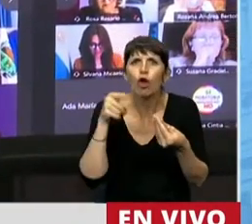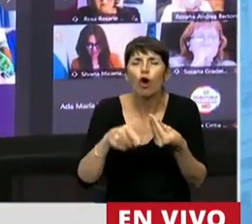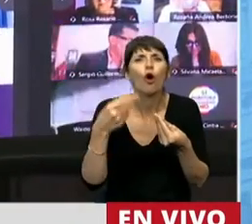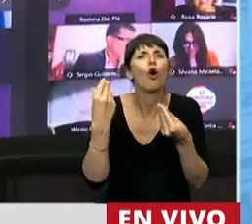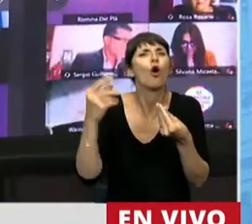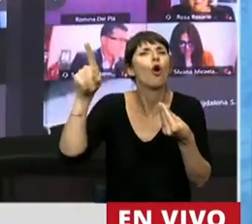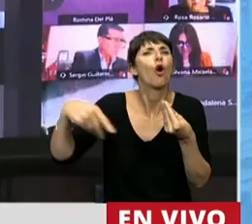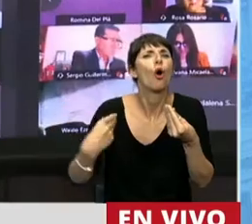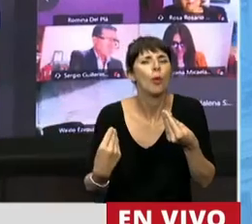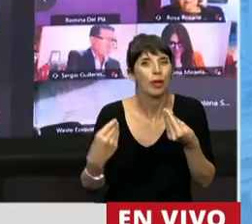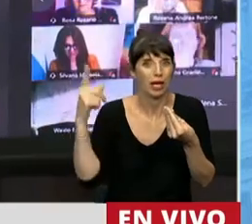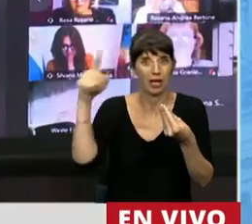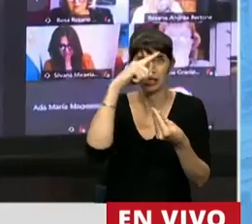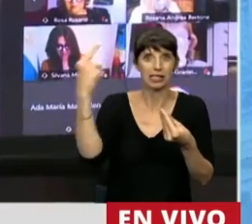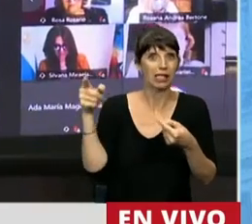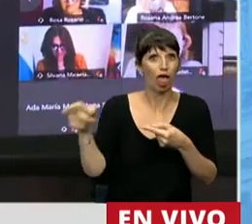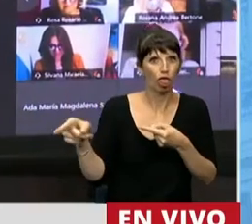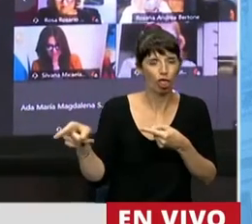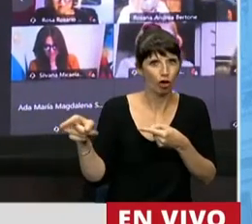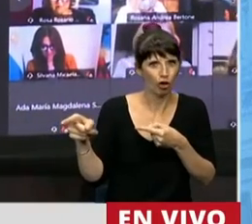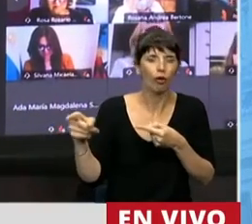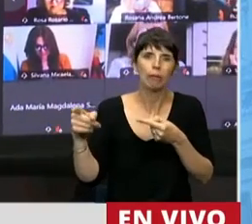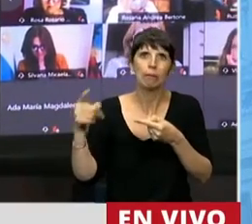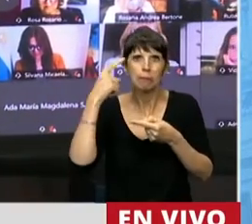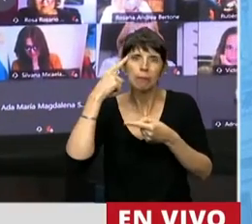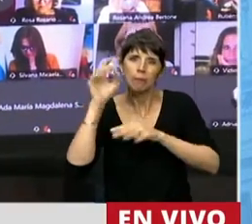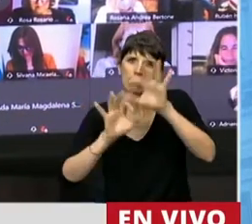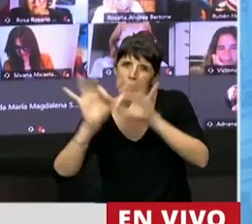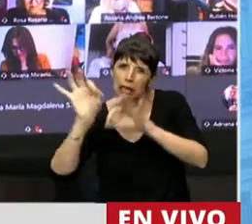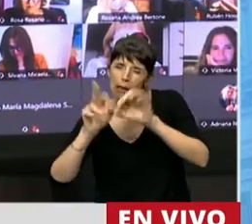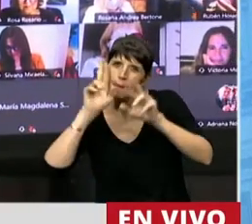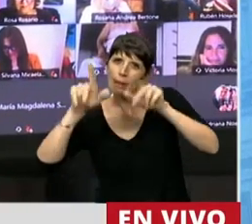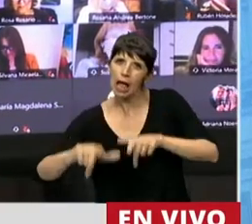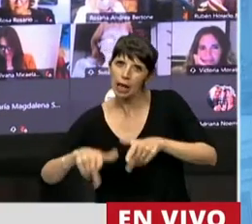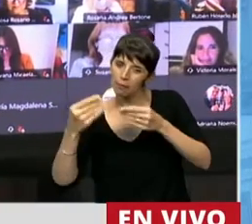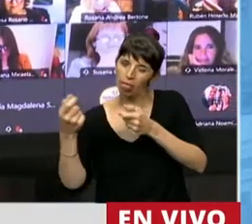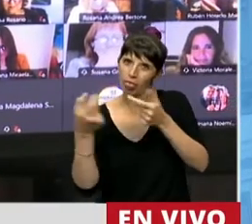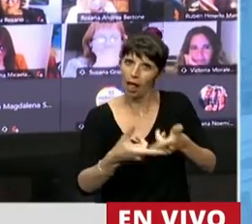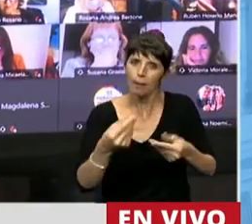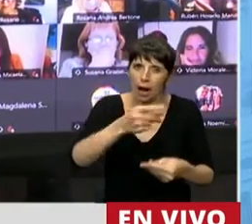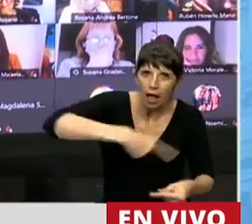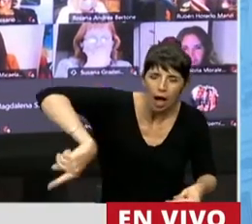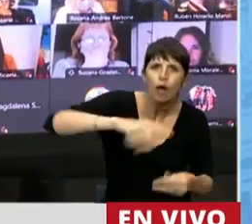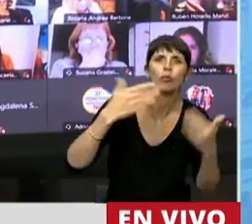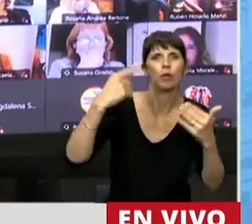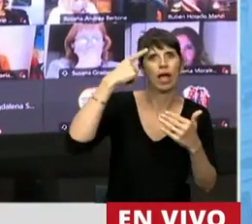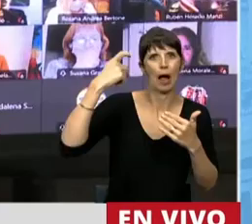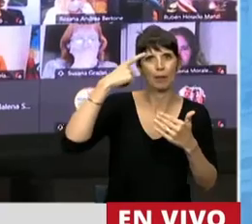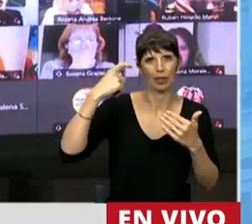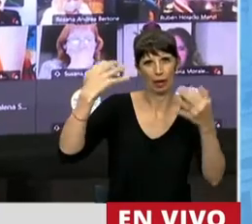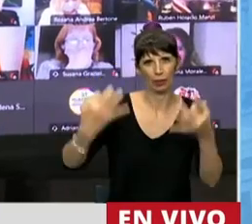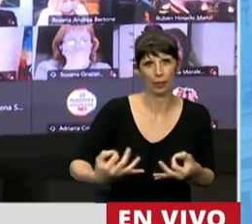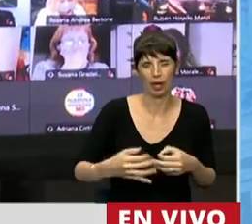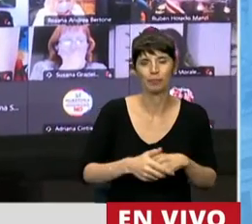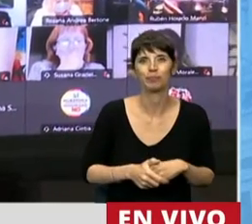a través de sus políticas públicas para que el aprendizaje sea posible. Nuestro